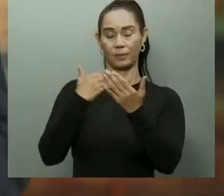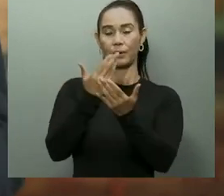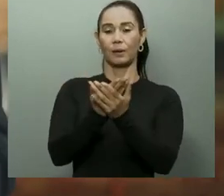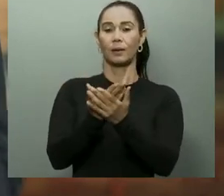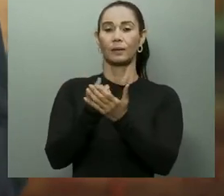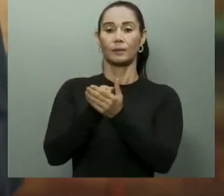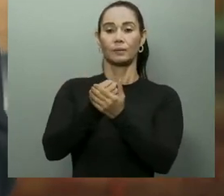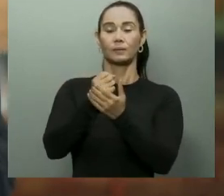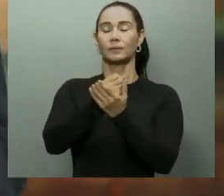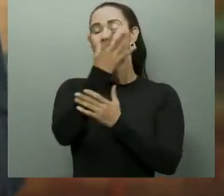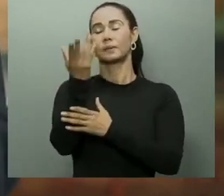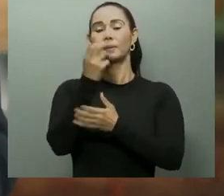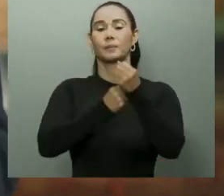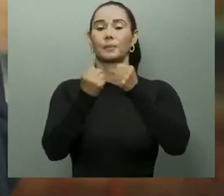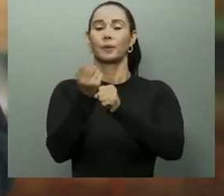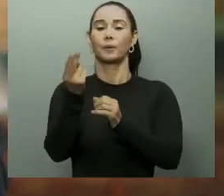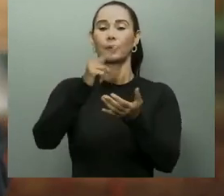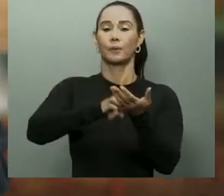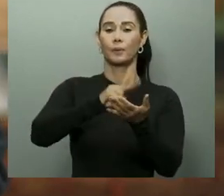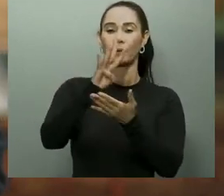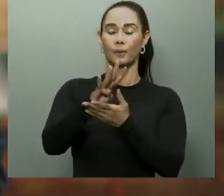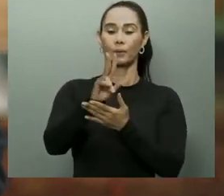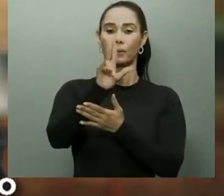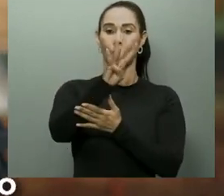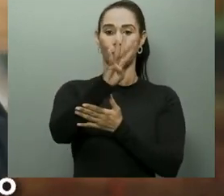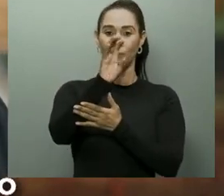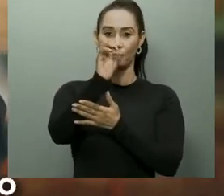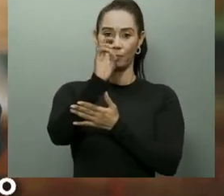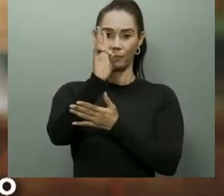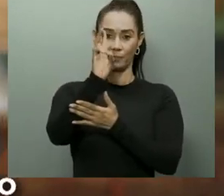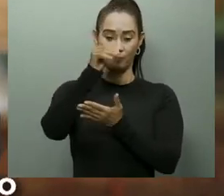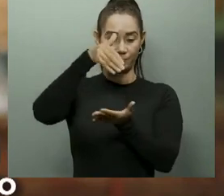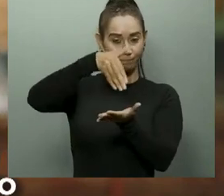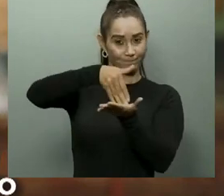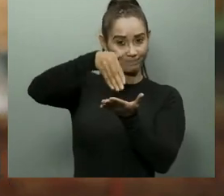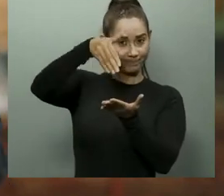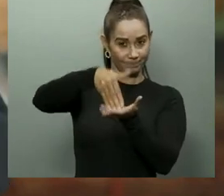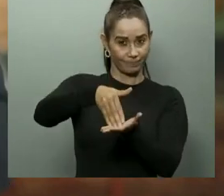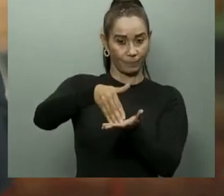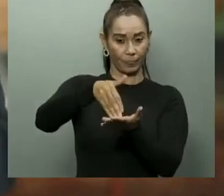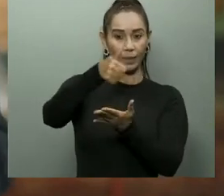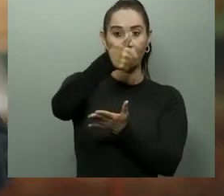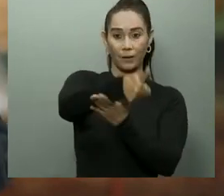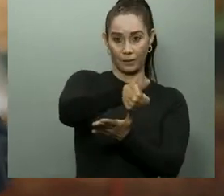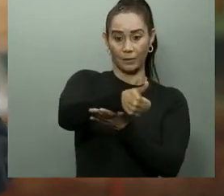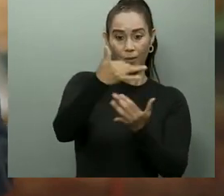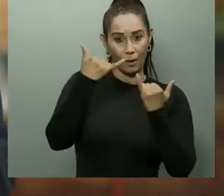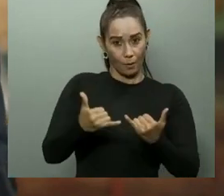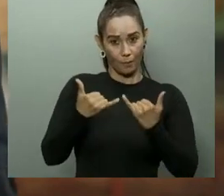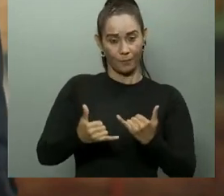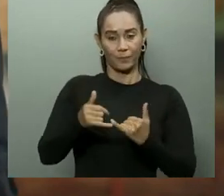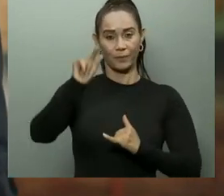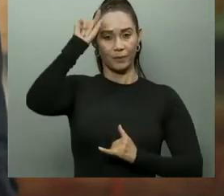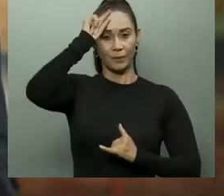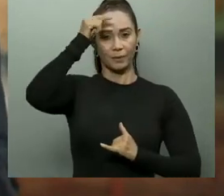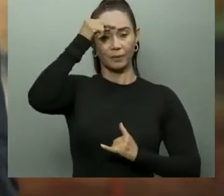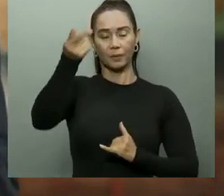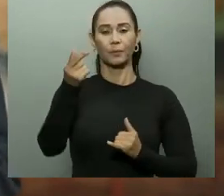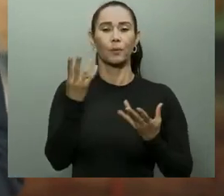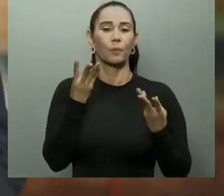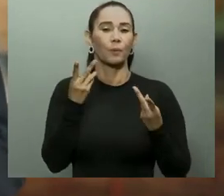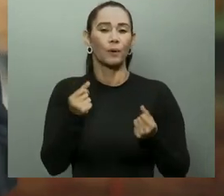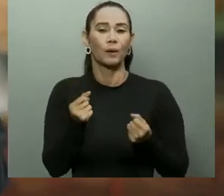gastaron 4 mil 437 millones, mientras que en el mismo periodo, ya con este gobierno, apenas se